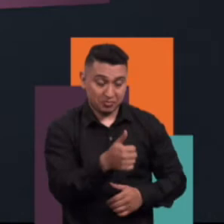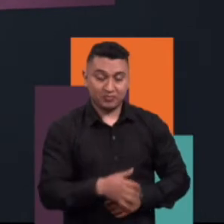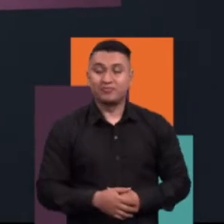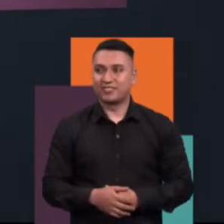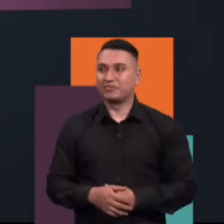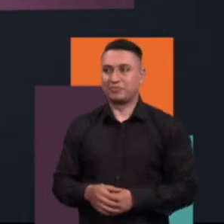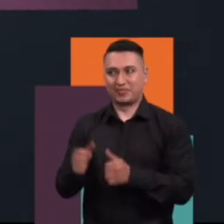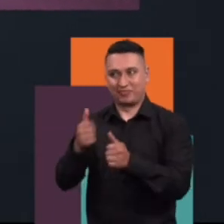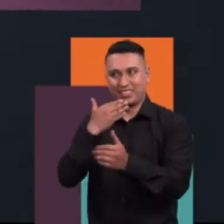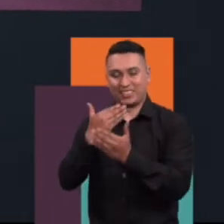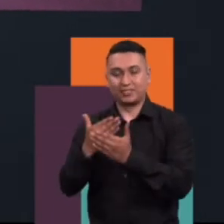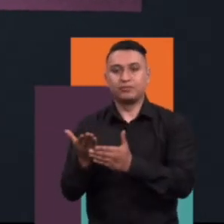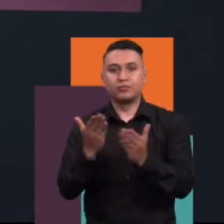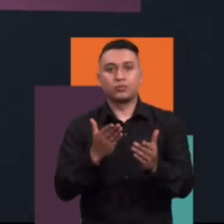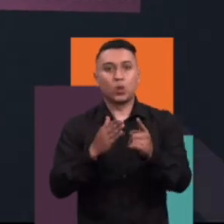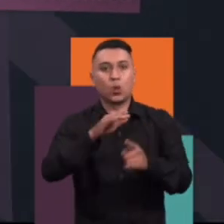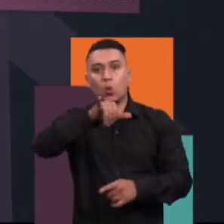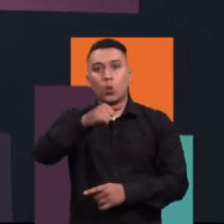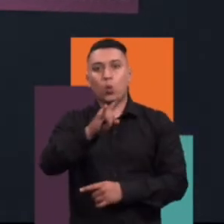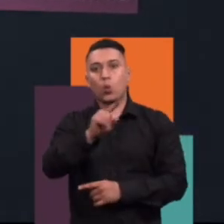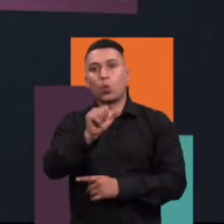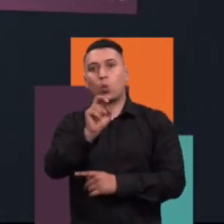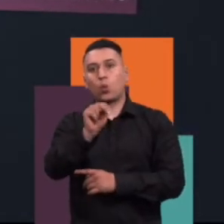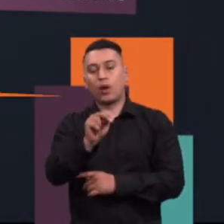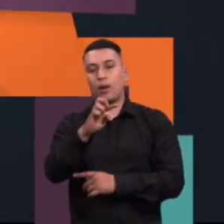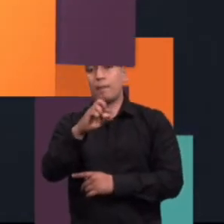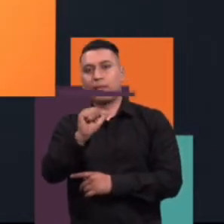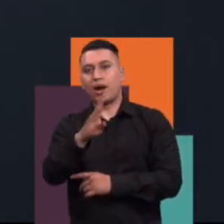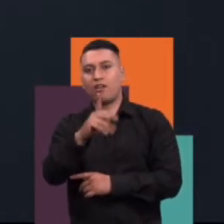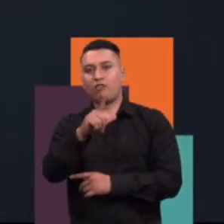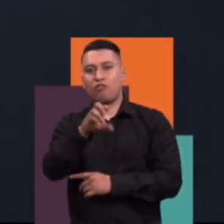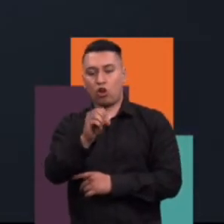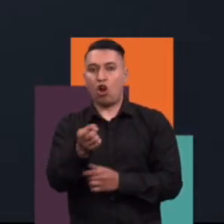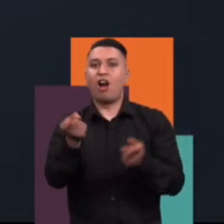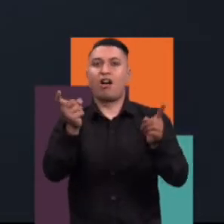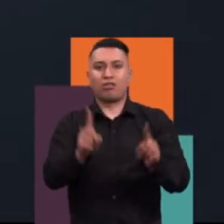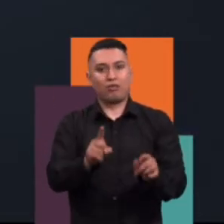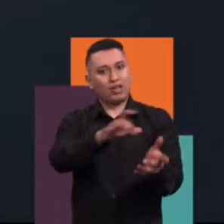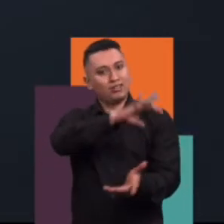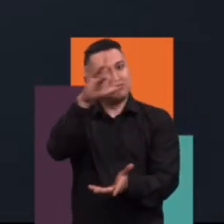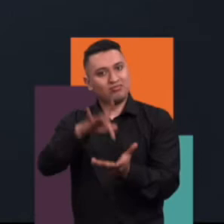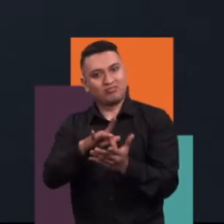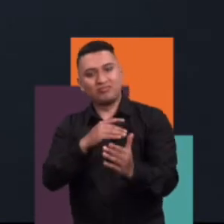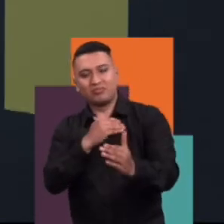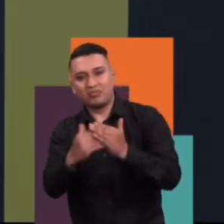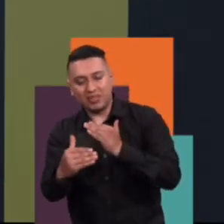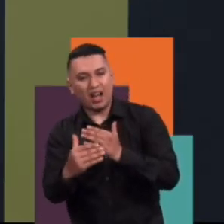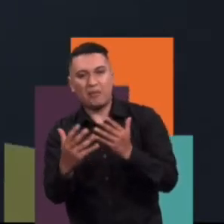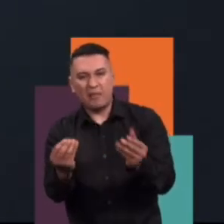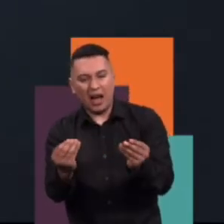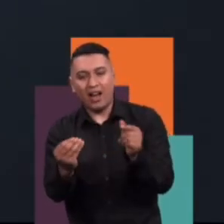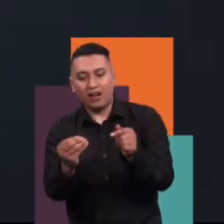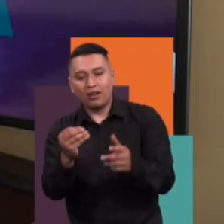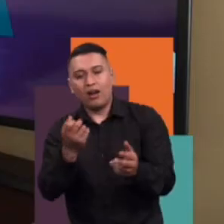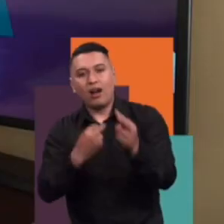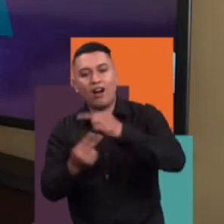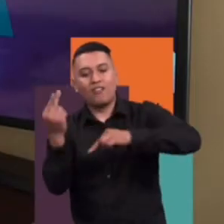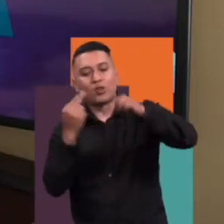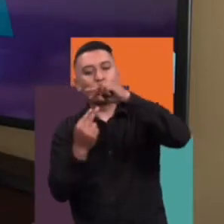Gracias. Muy bien. Juan Pablo Ruiz también nos acompaña hoy para hablar de aventura. Bienvenido. ¿Qué tal, Karen? ¿Cómo estás?